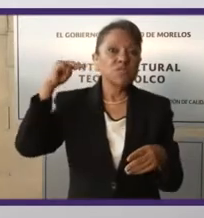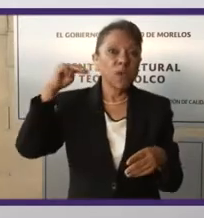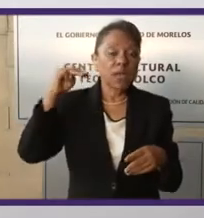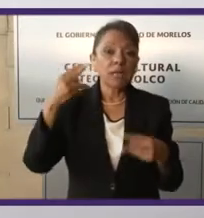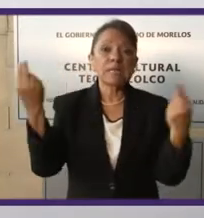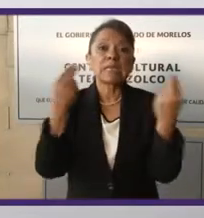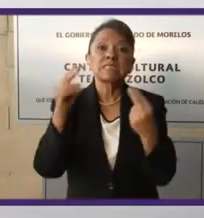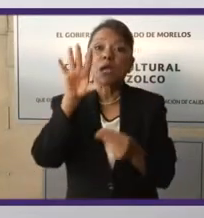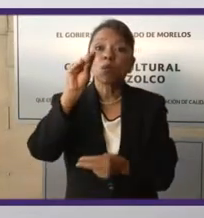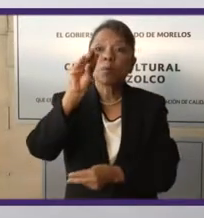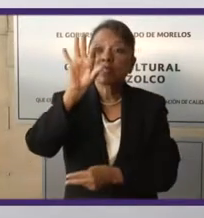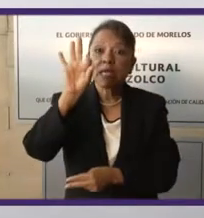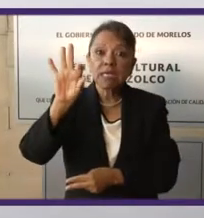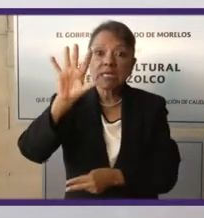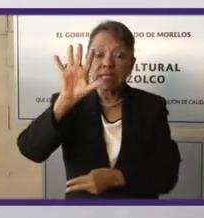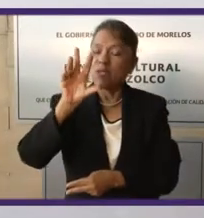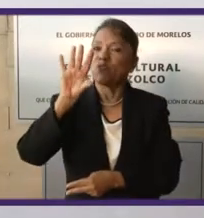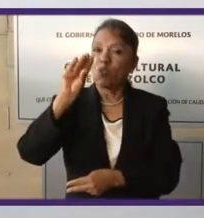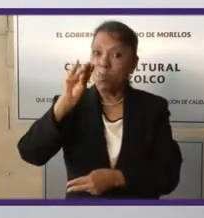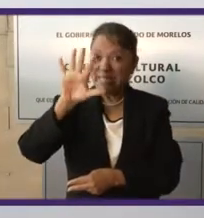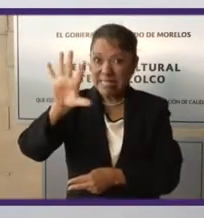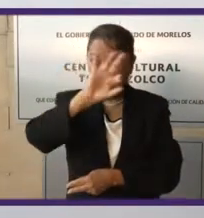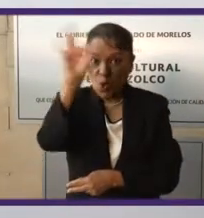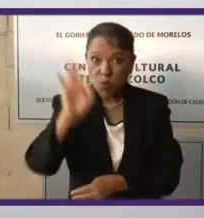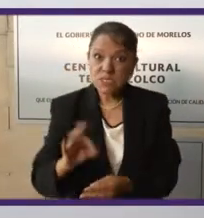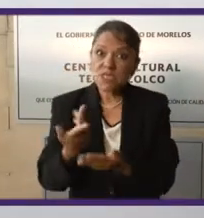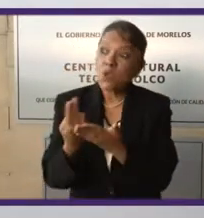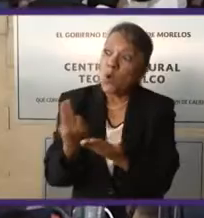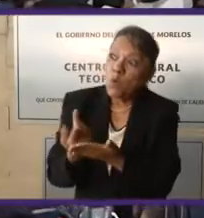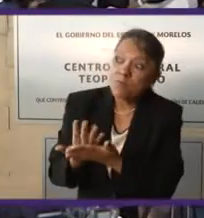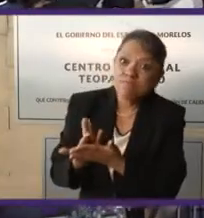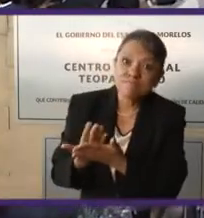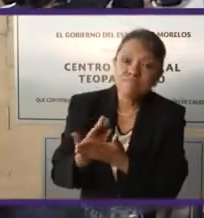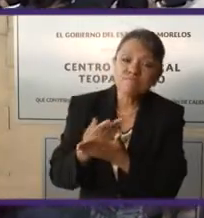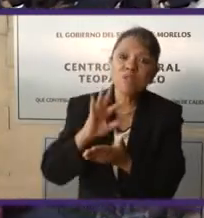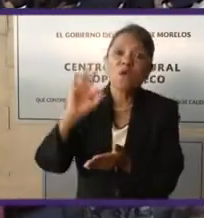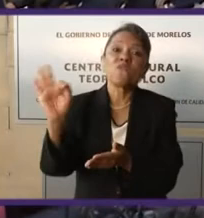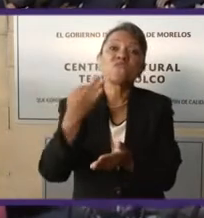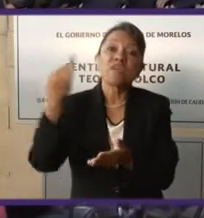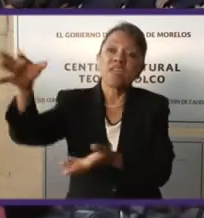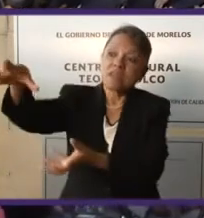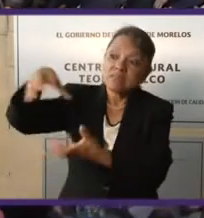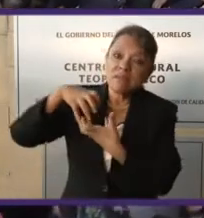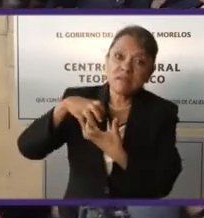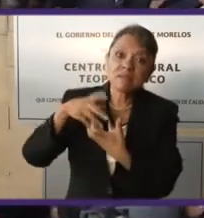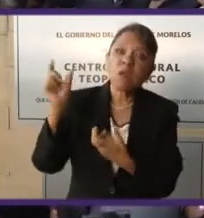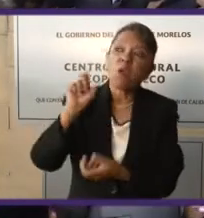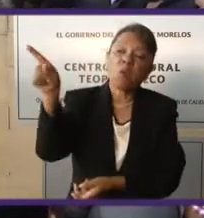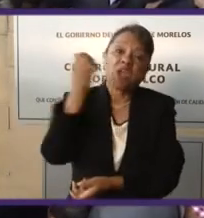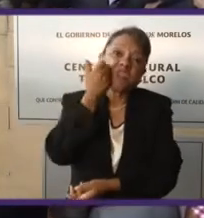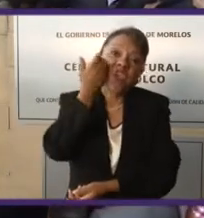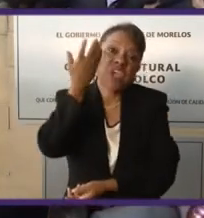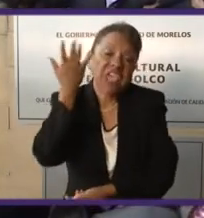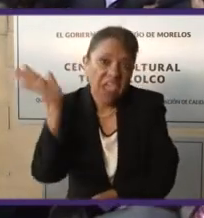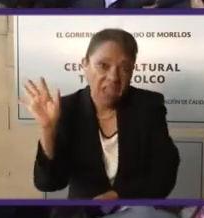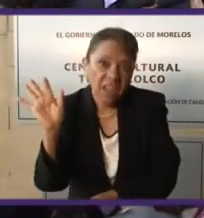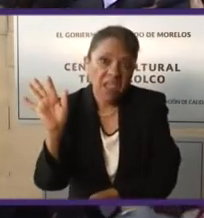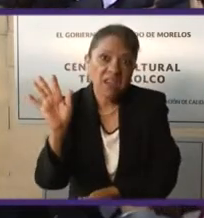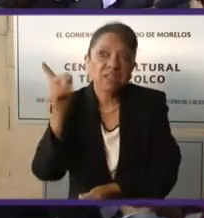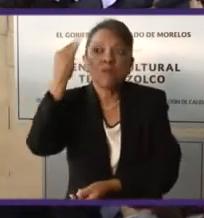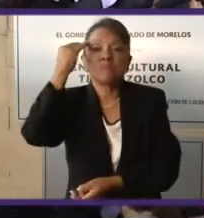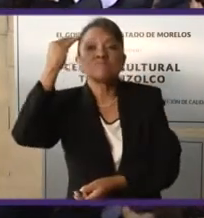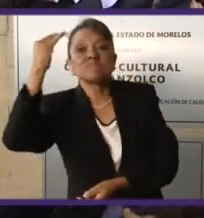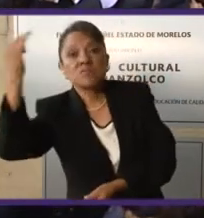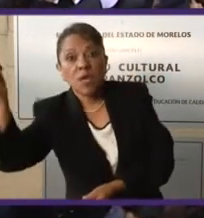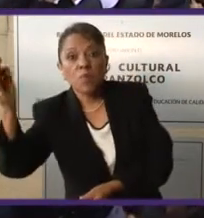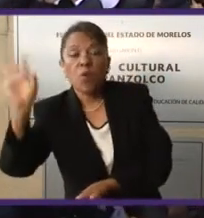por ciento de los recursos que le manda la federación y que te los mandan cuando quieren y como quieren? Y si te portas mal, igual no